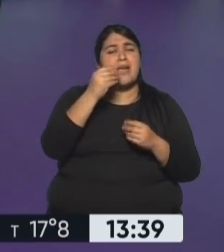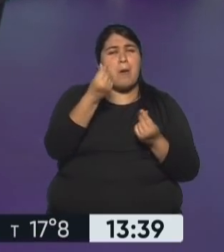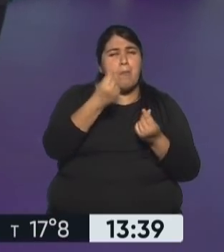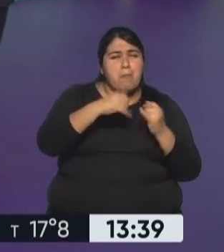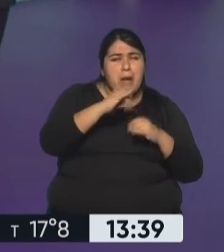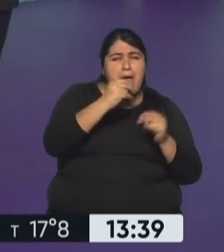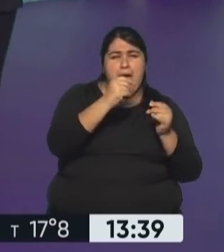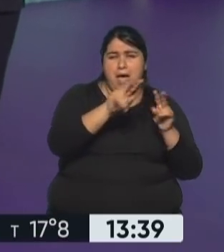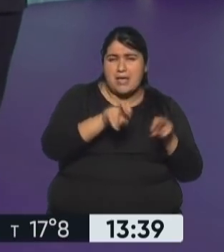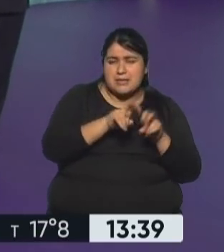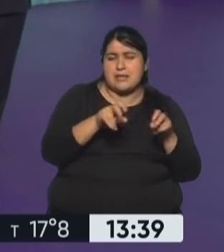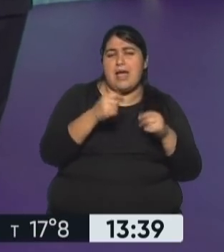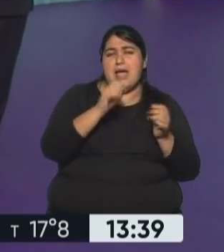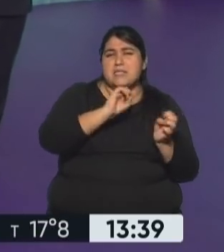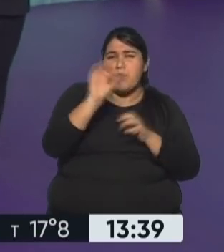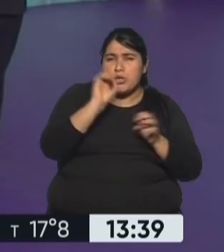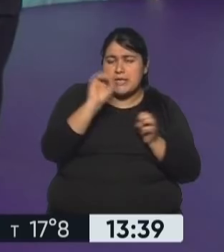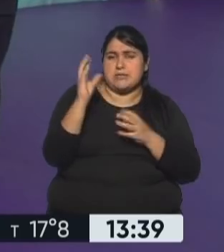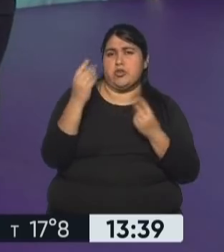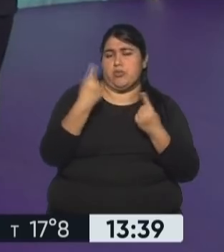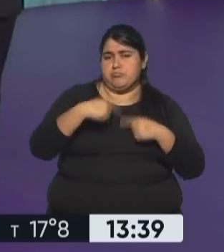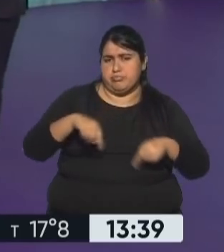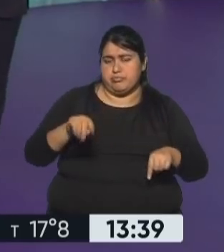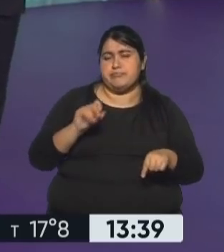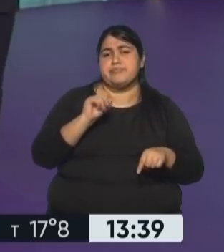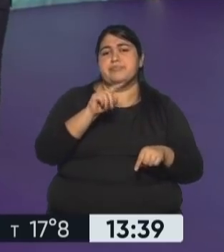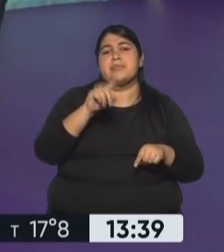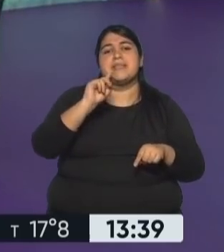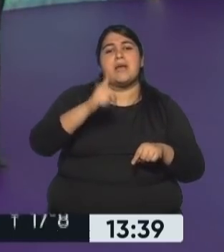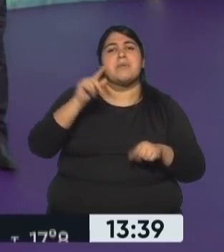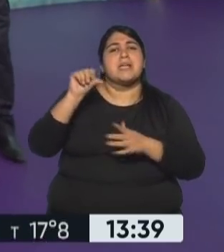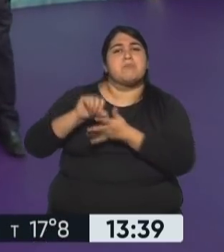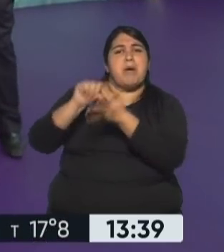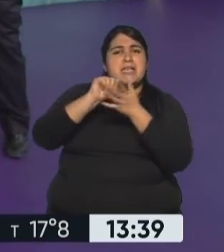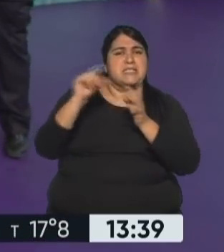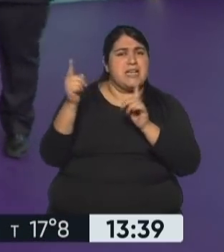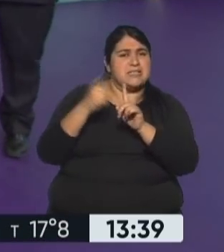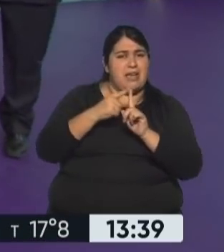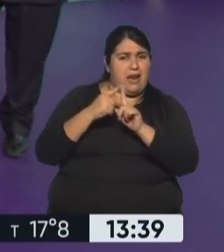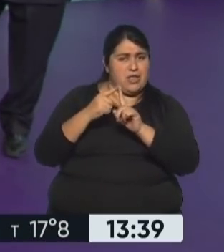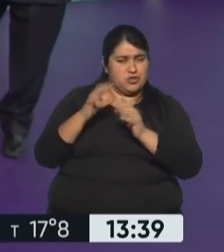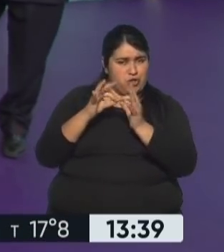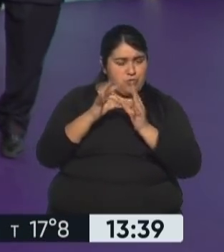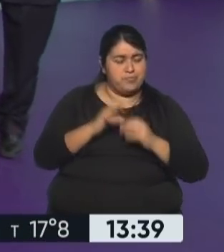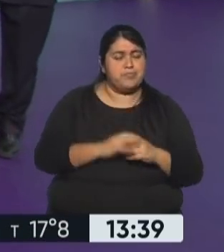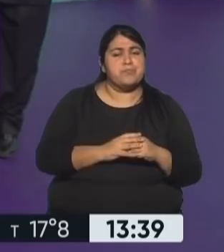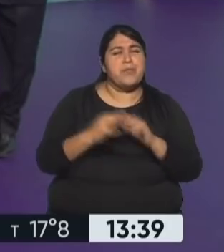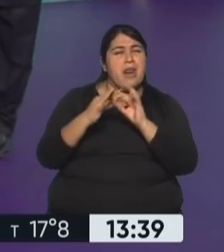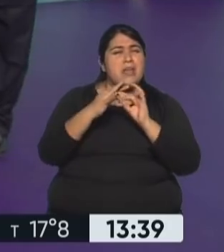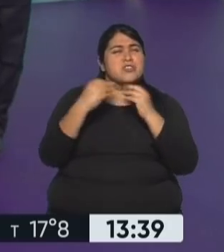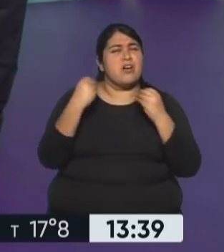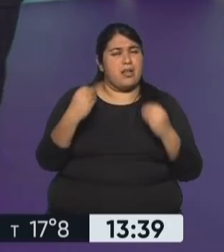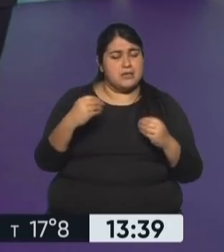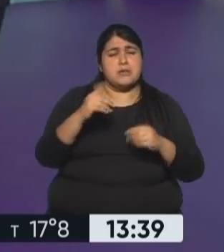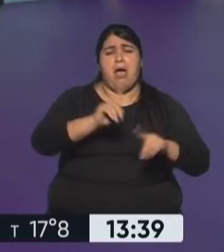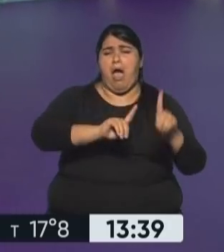en recursos, en exportación, sino por lo que significa también en la relación con otros países en lo económico. Vamos a ver, en principio, lo que significan